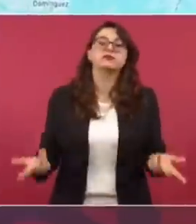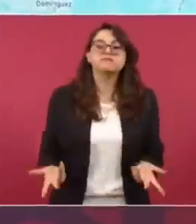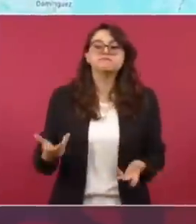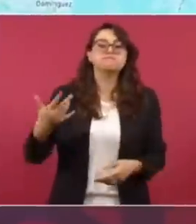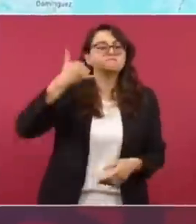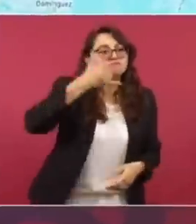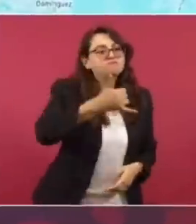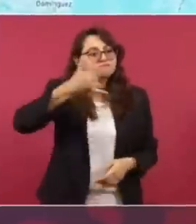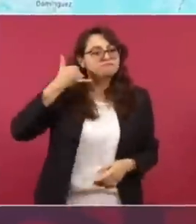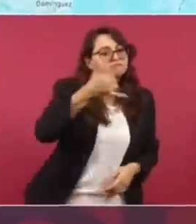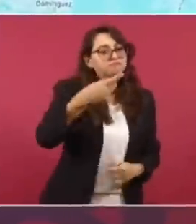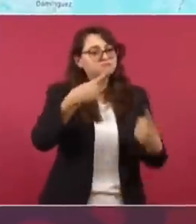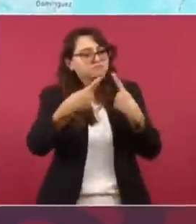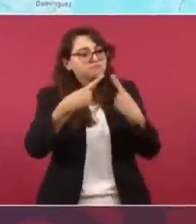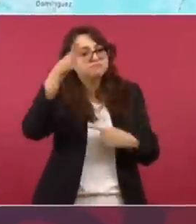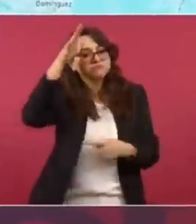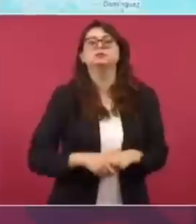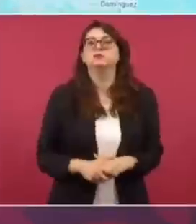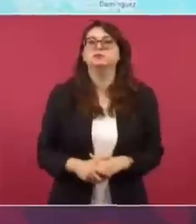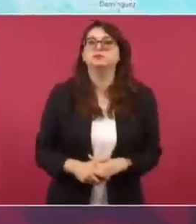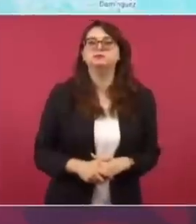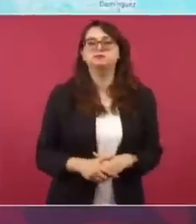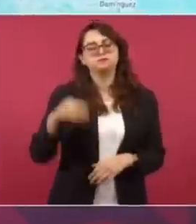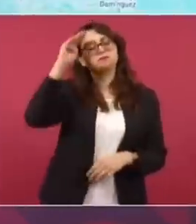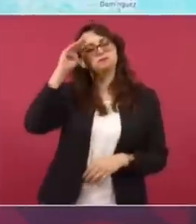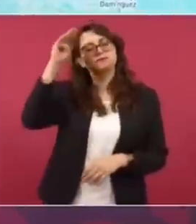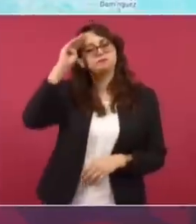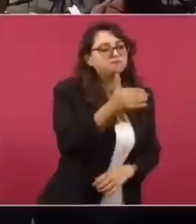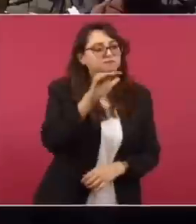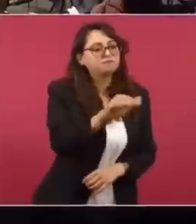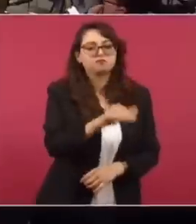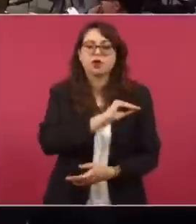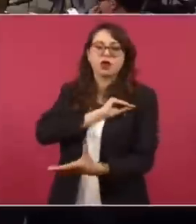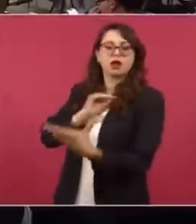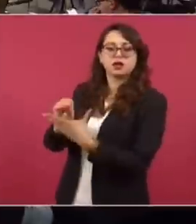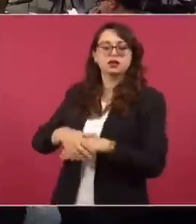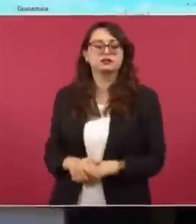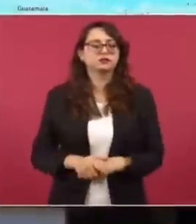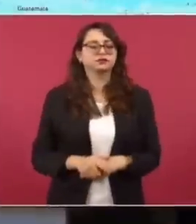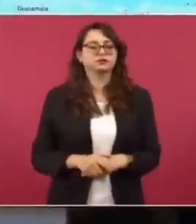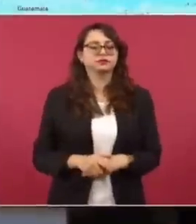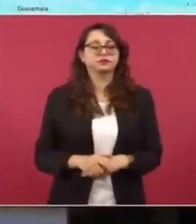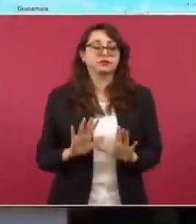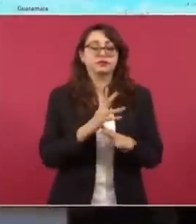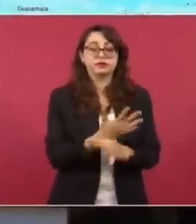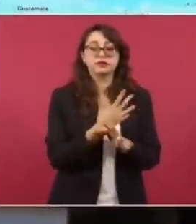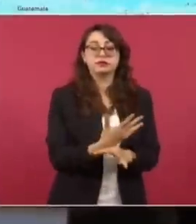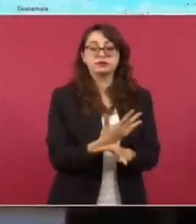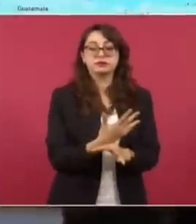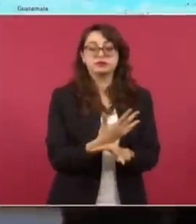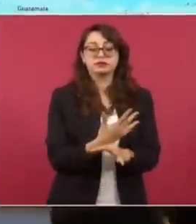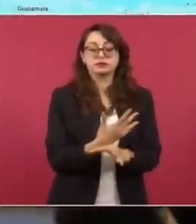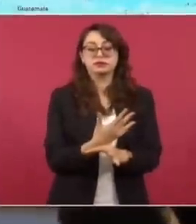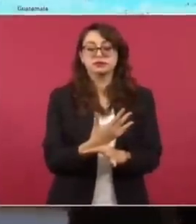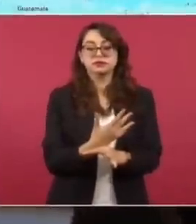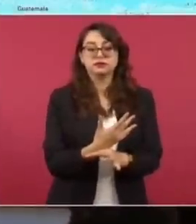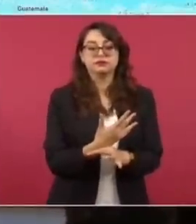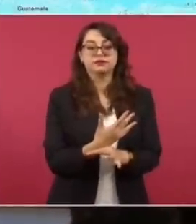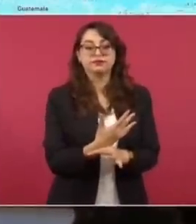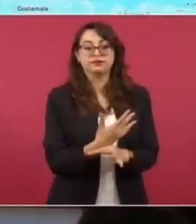el teléfono al secretario de Gobernación. Como no había respuesta, como ellos lo sostienen, es cierto, en su comunicado,